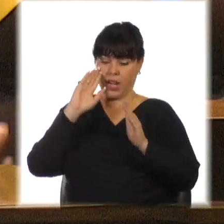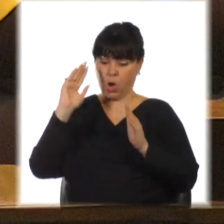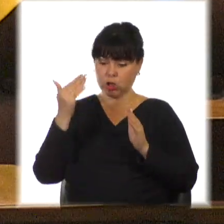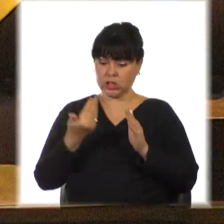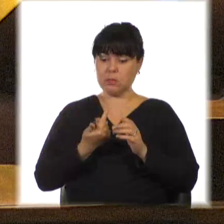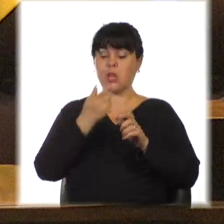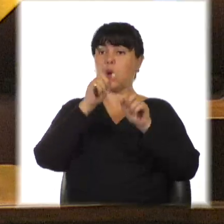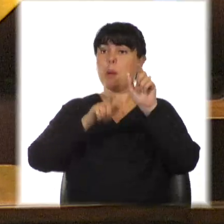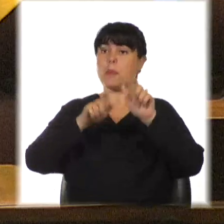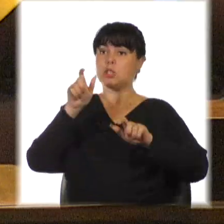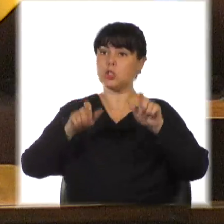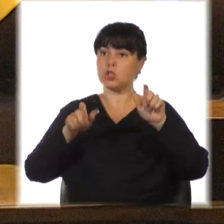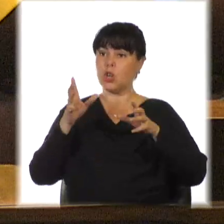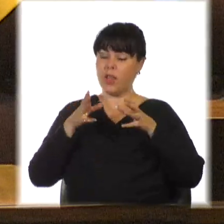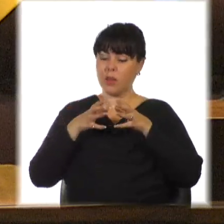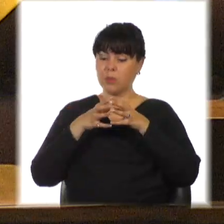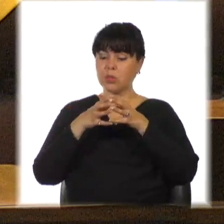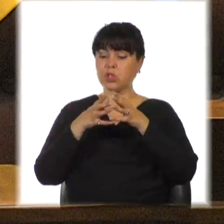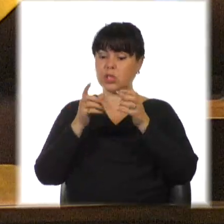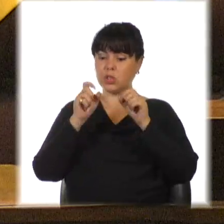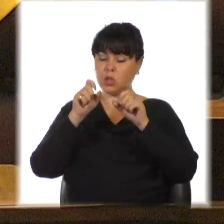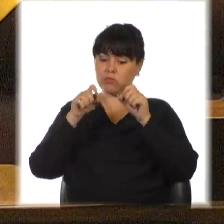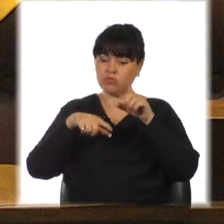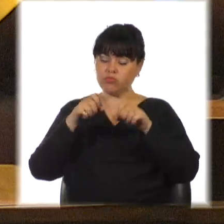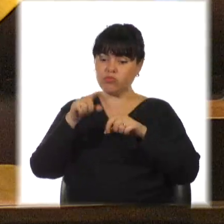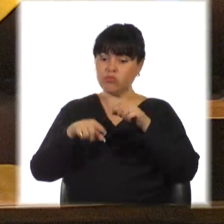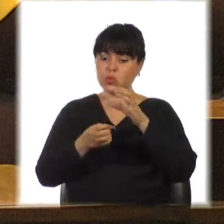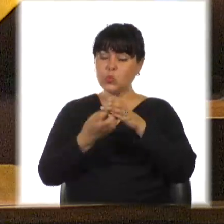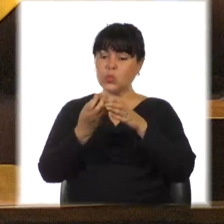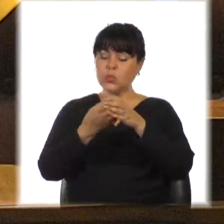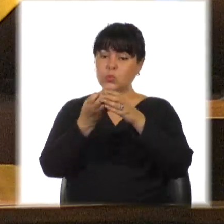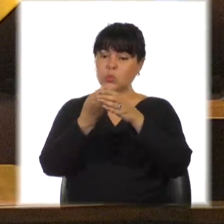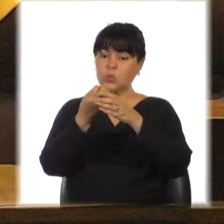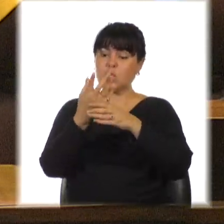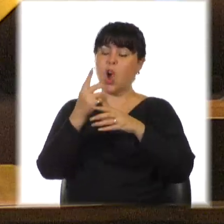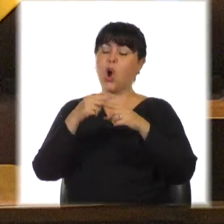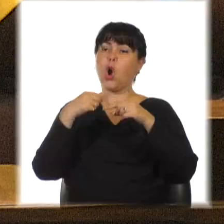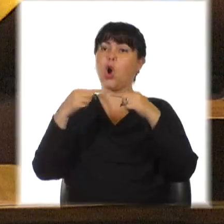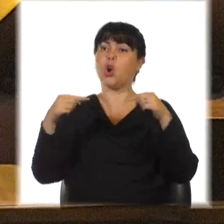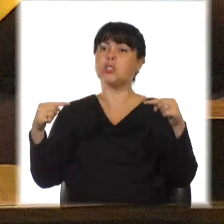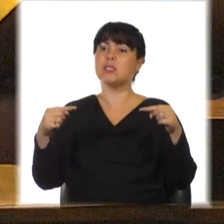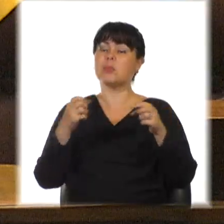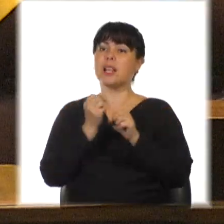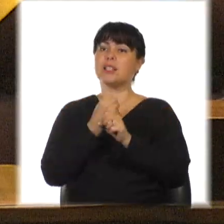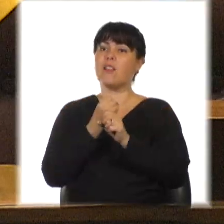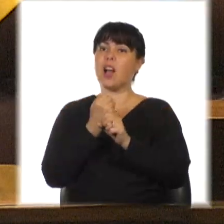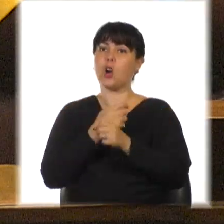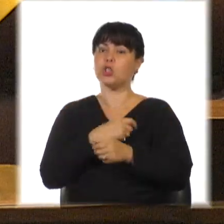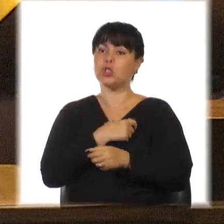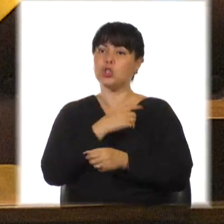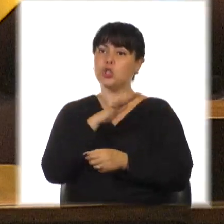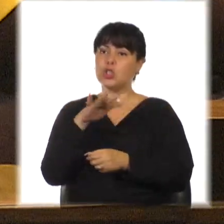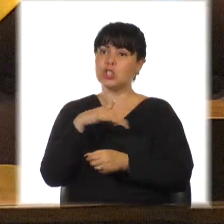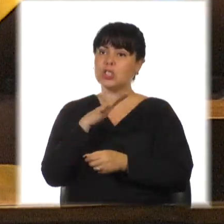poblaciones postergadas, son semillas transformadoras. Herramientas para el trabajo social, avances